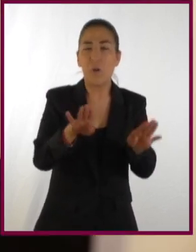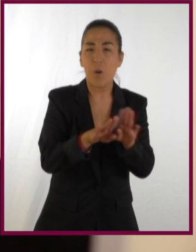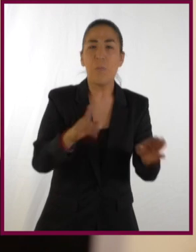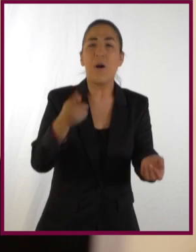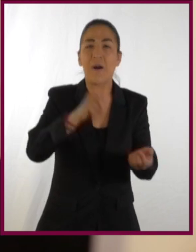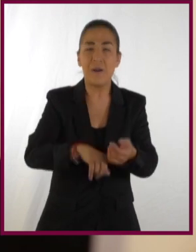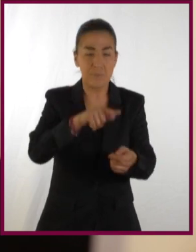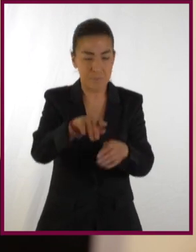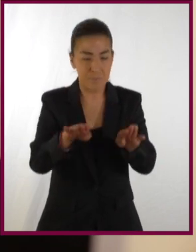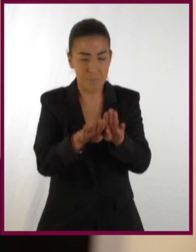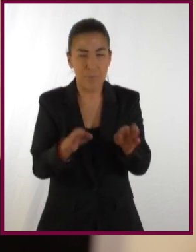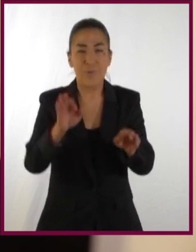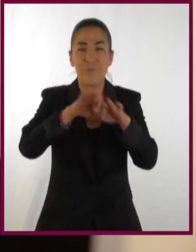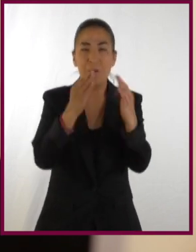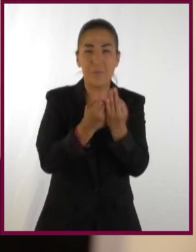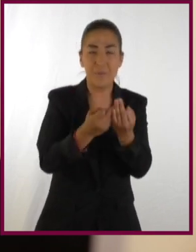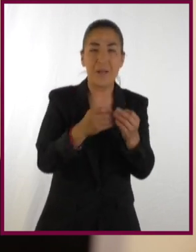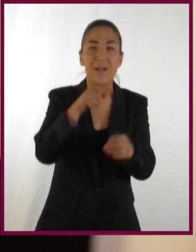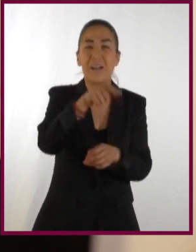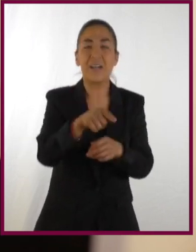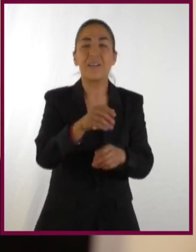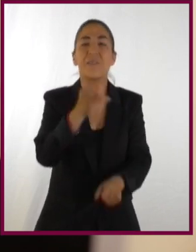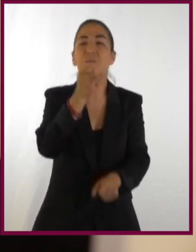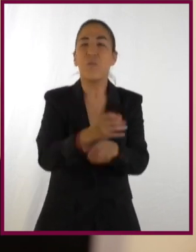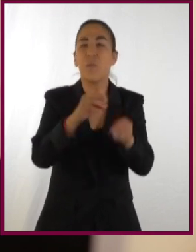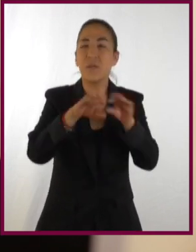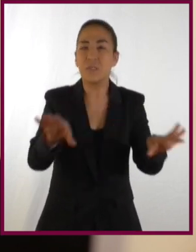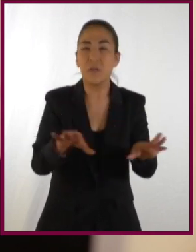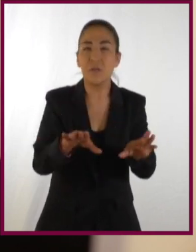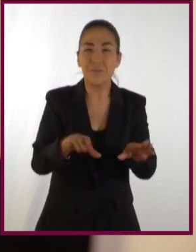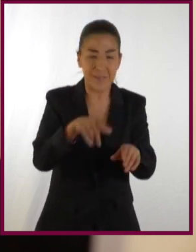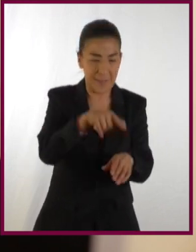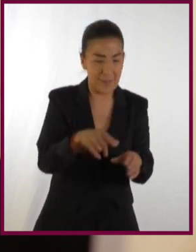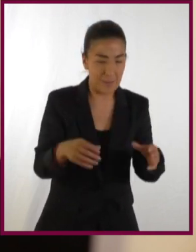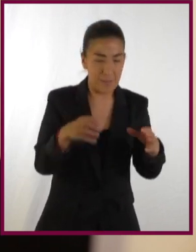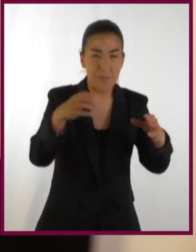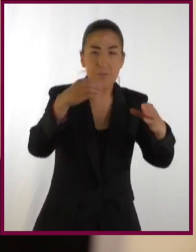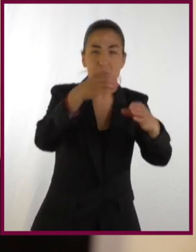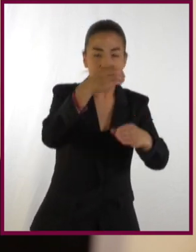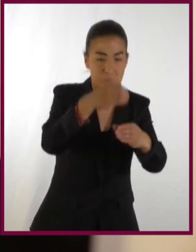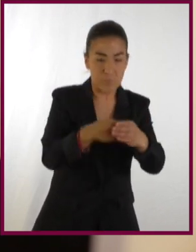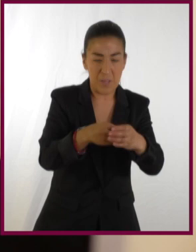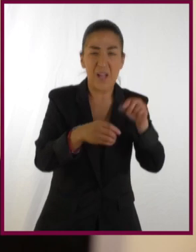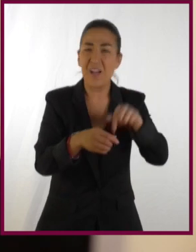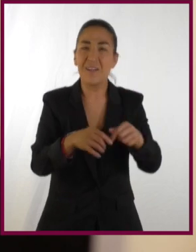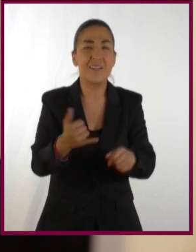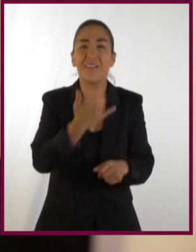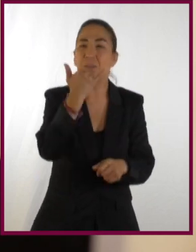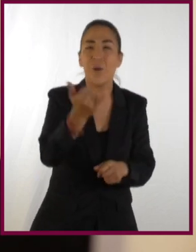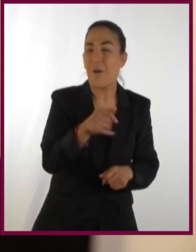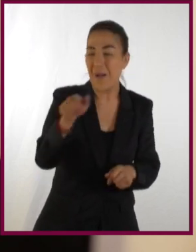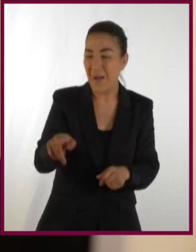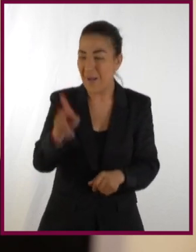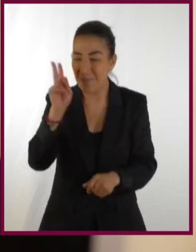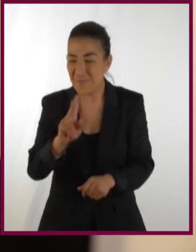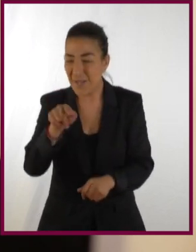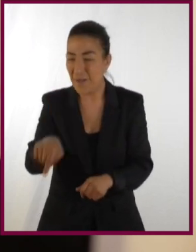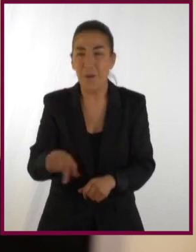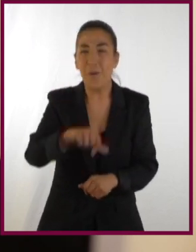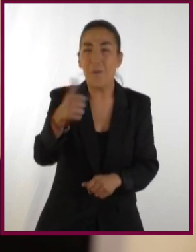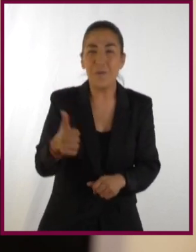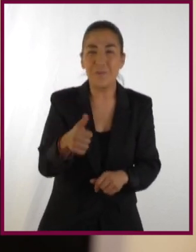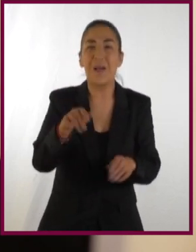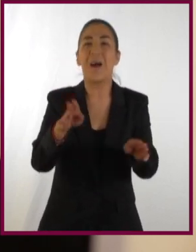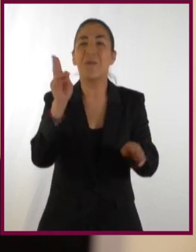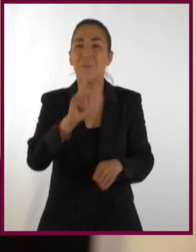y empieza a modelar y se da cuenta que los datos duros coincidían con un elipse y no con su